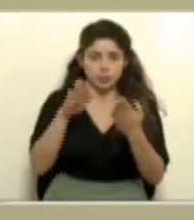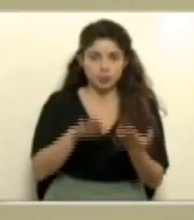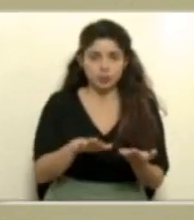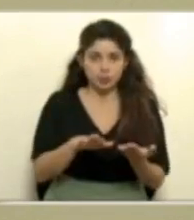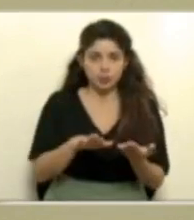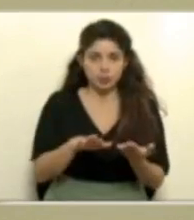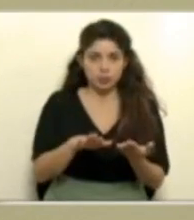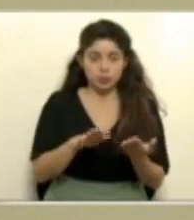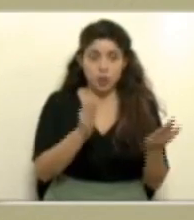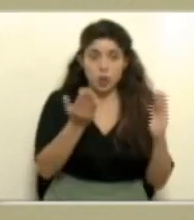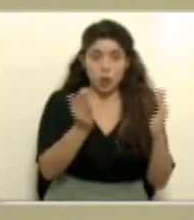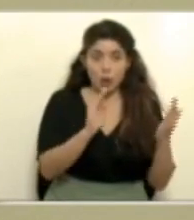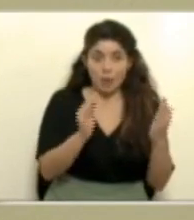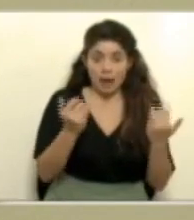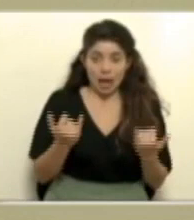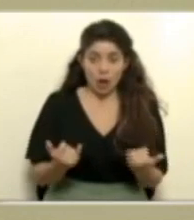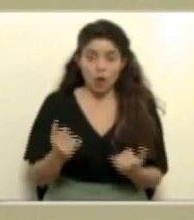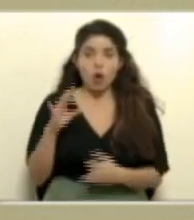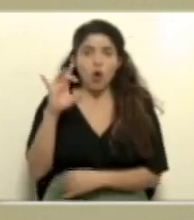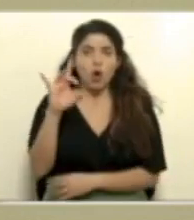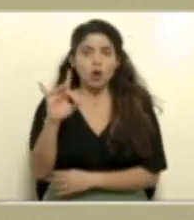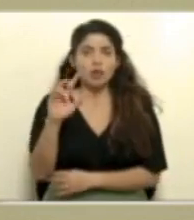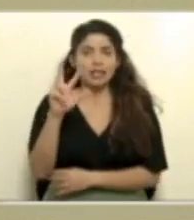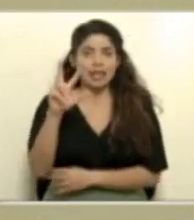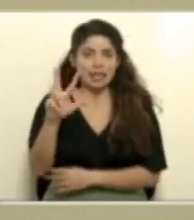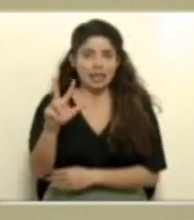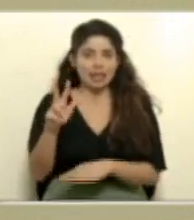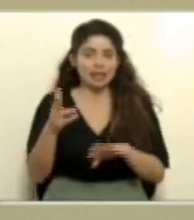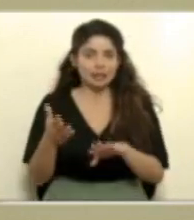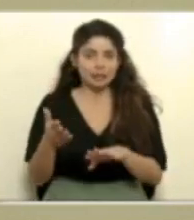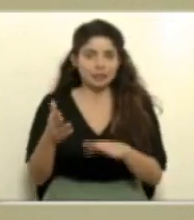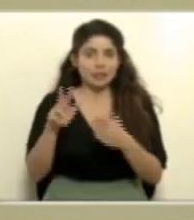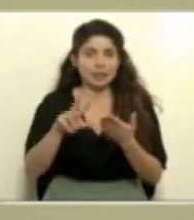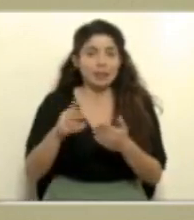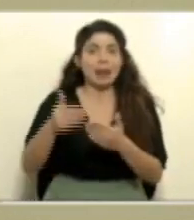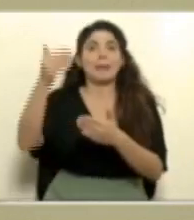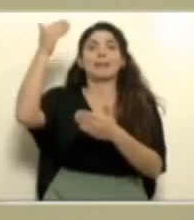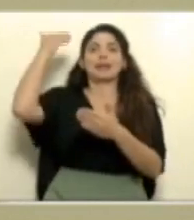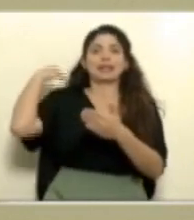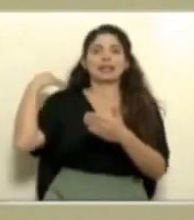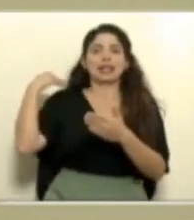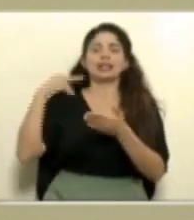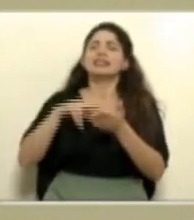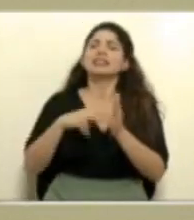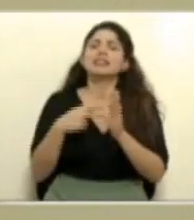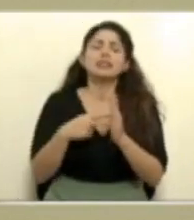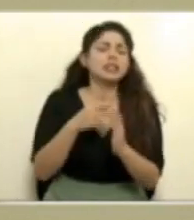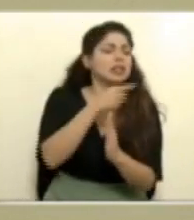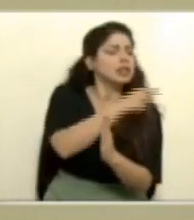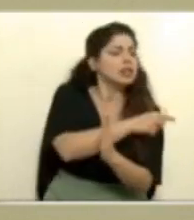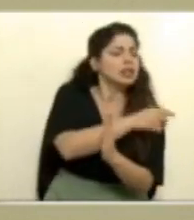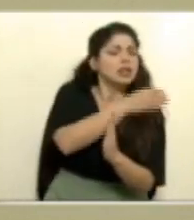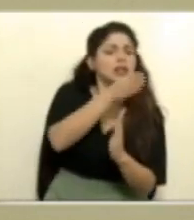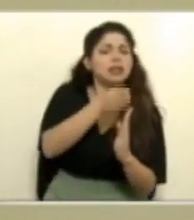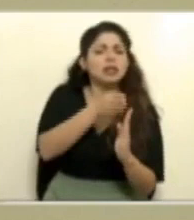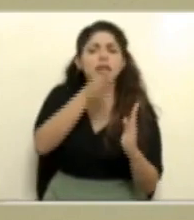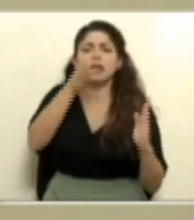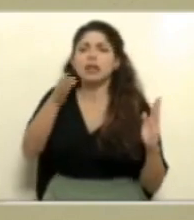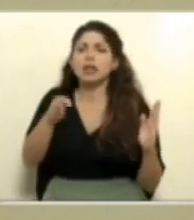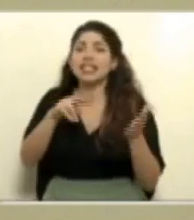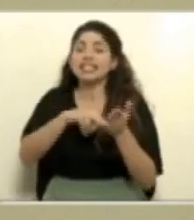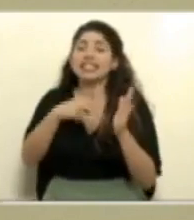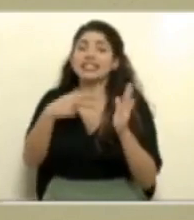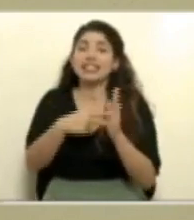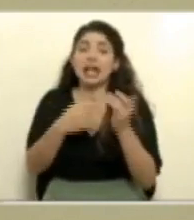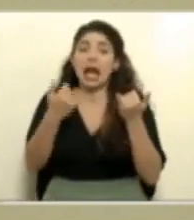fallecidos versus 83 de la semana anterior. O sea, lo que nos dicen estos datos es